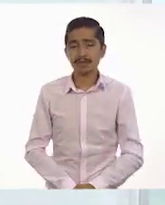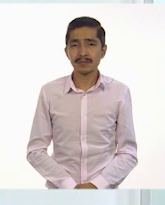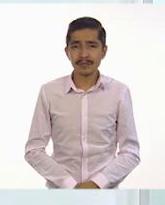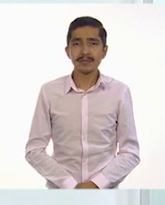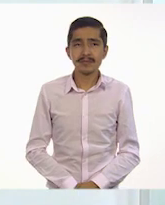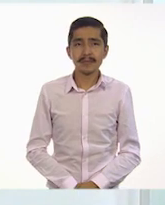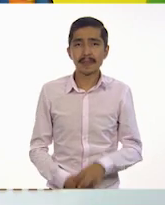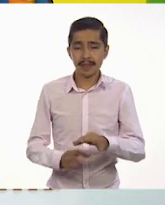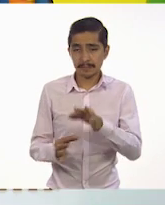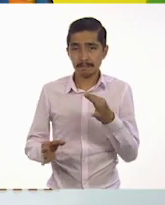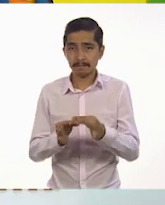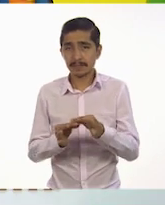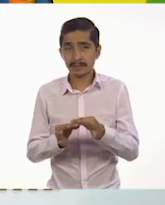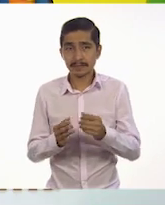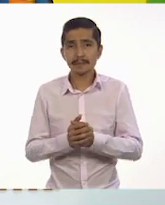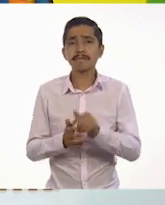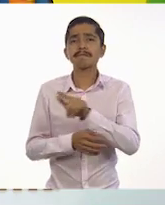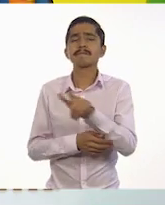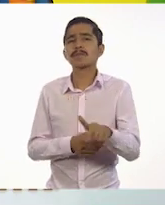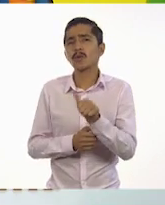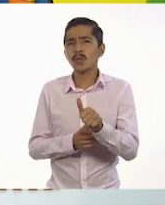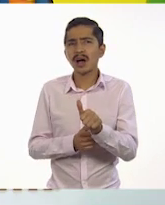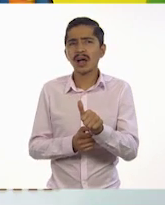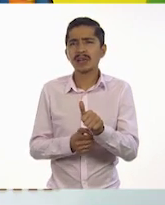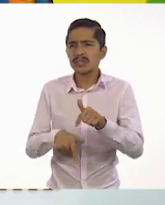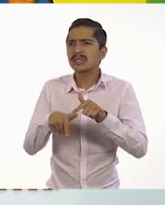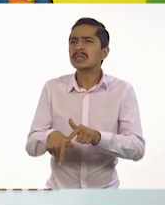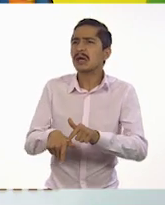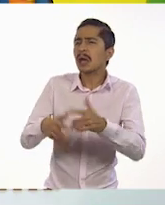Listo. Después, ¿qué iría?